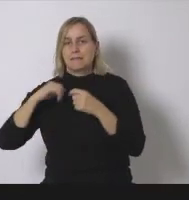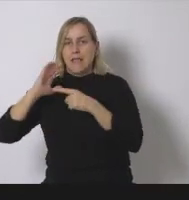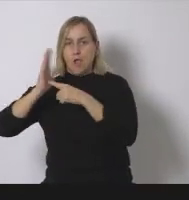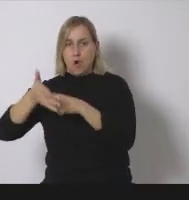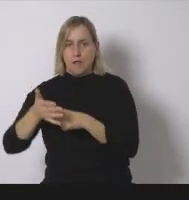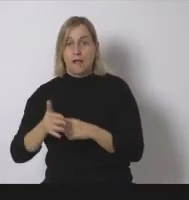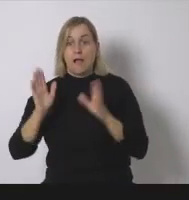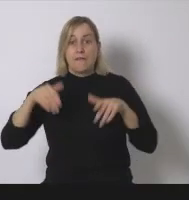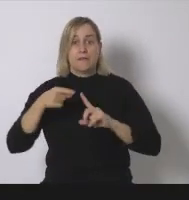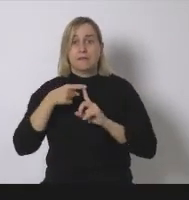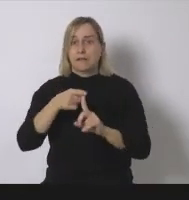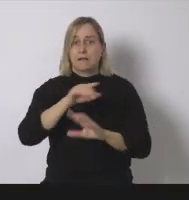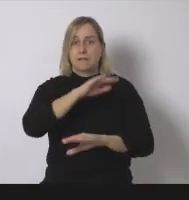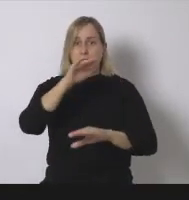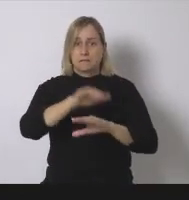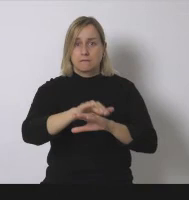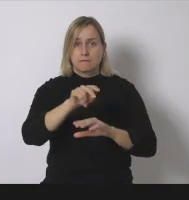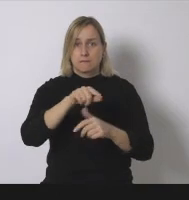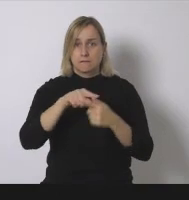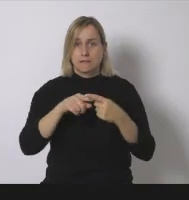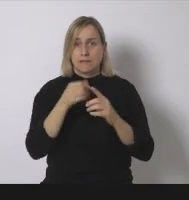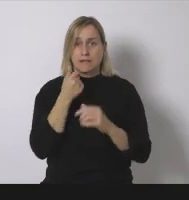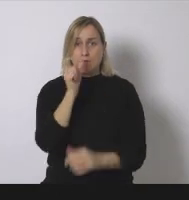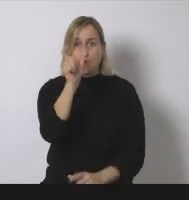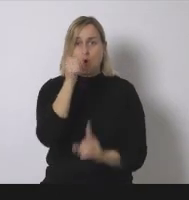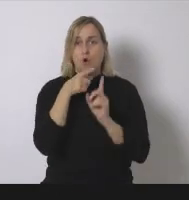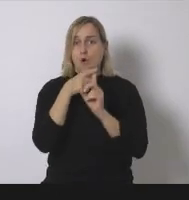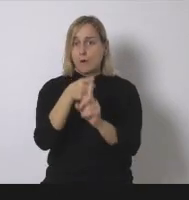al del conjunto de España